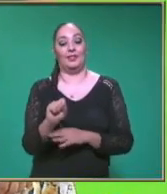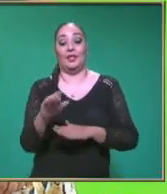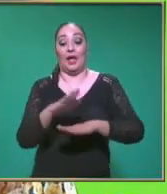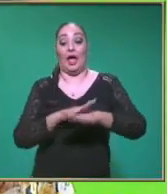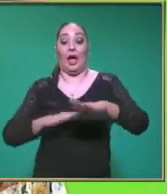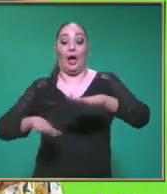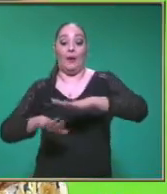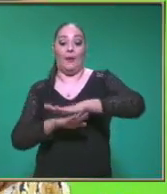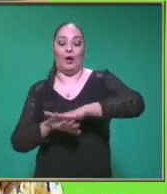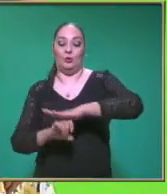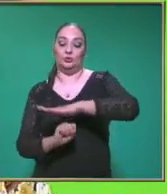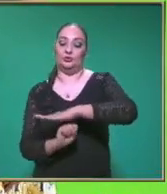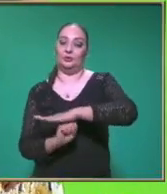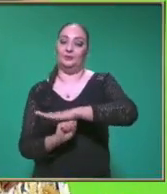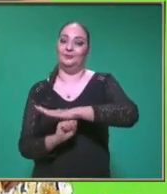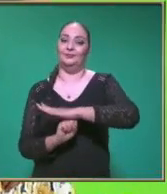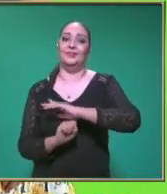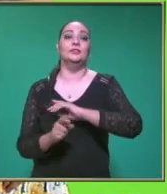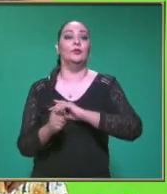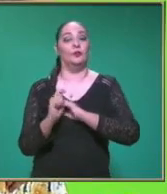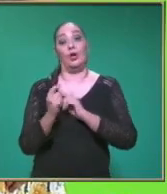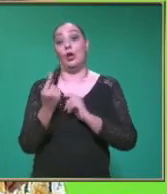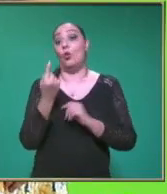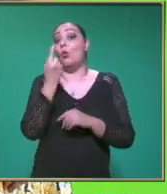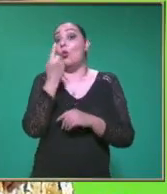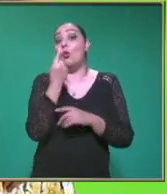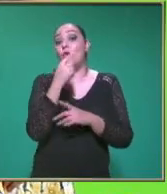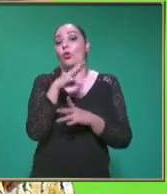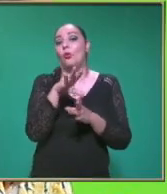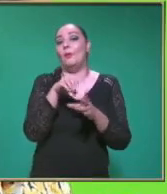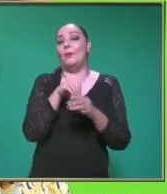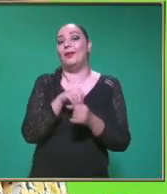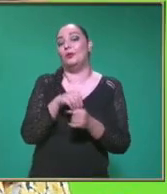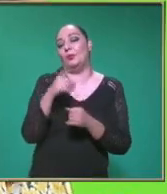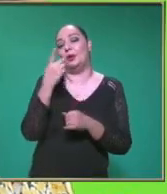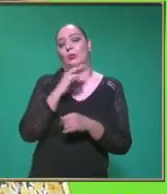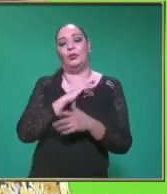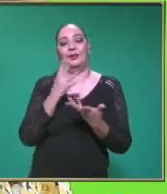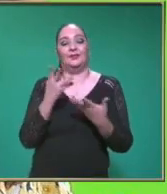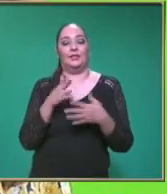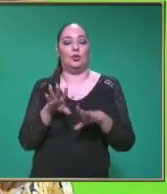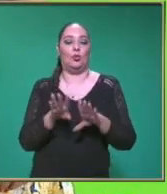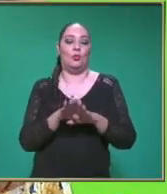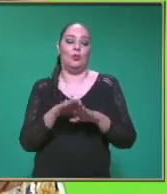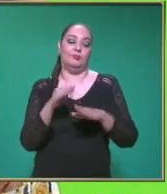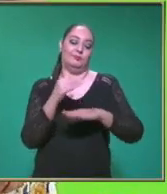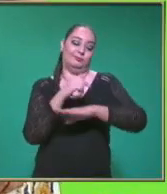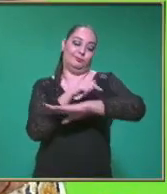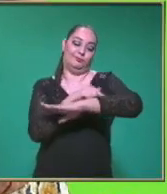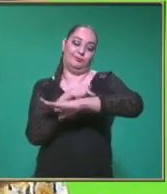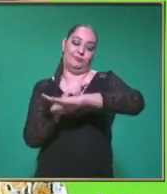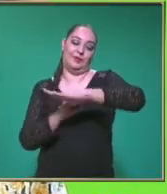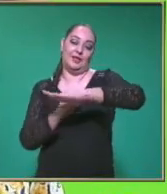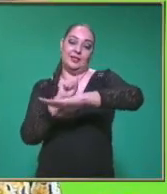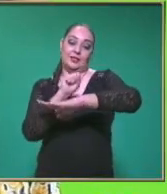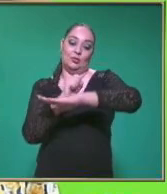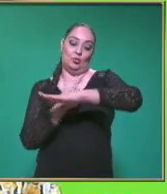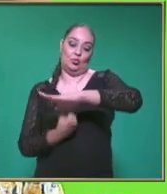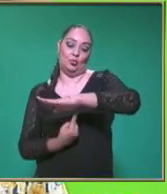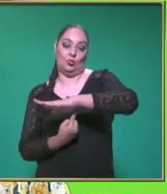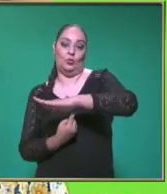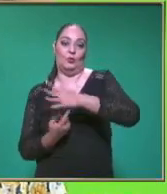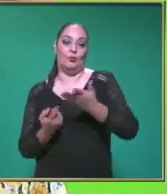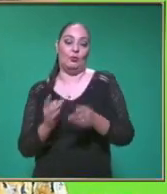De abajo Nos representa Un entero ¿Sí? Por eso Para convertirlo En fracción Le ponemos El uno En la parte De abajo Y ahora